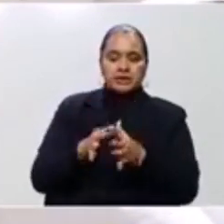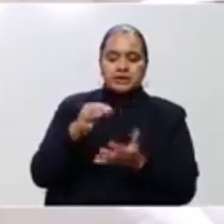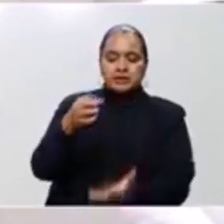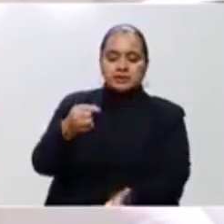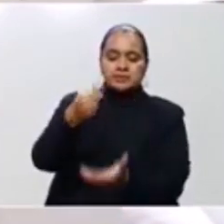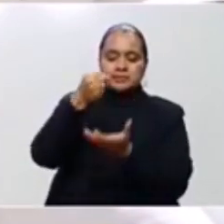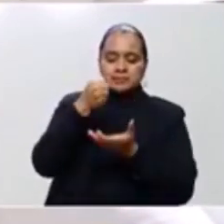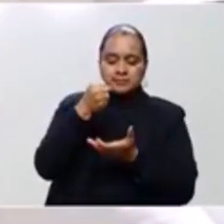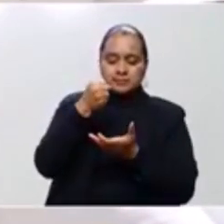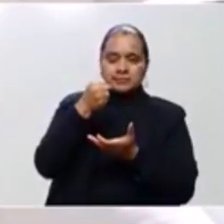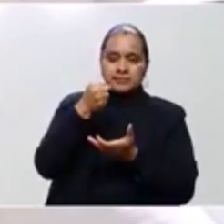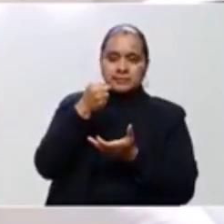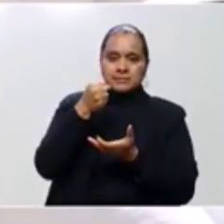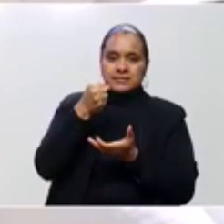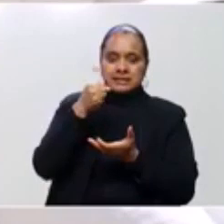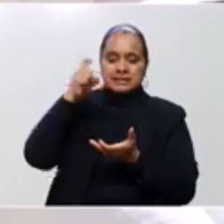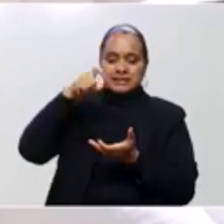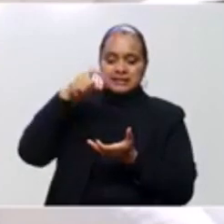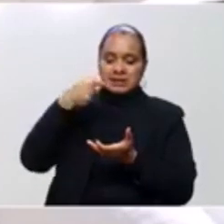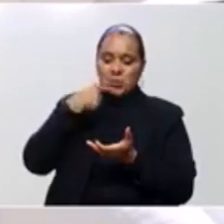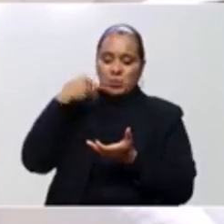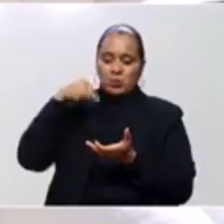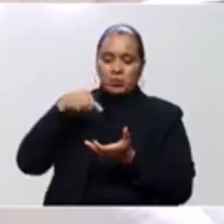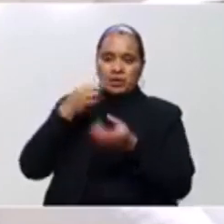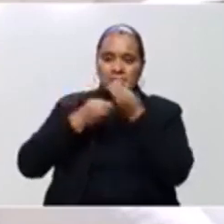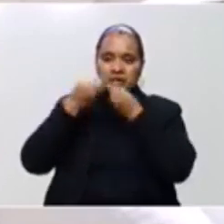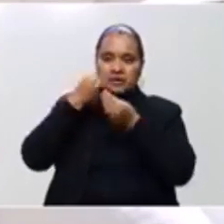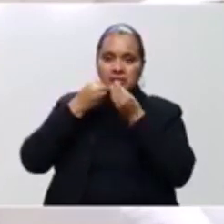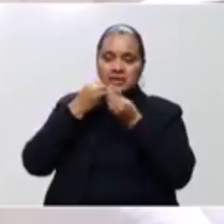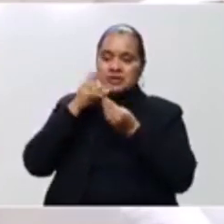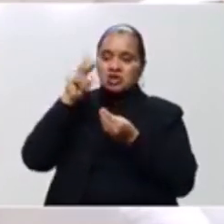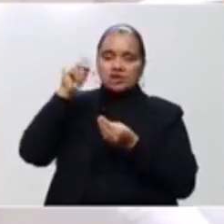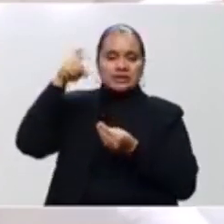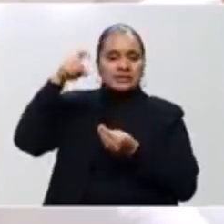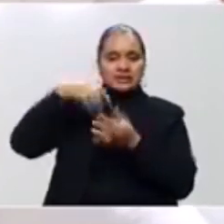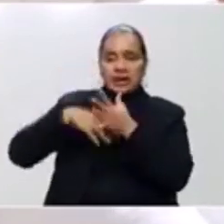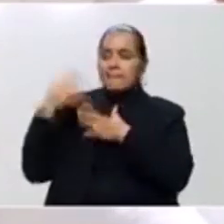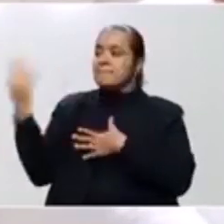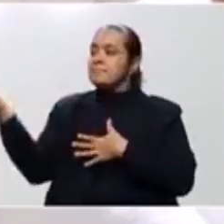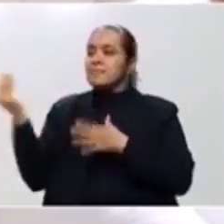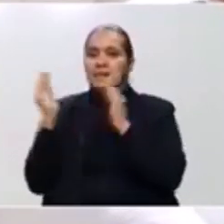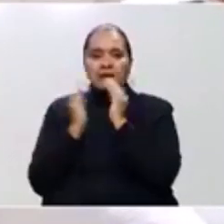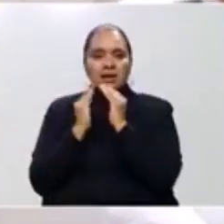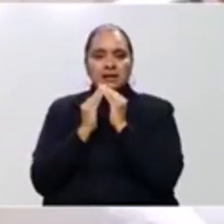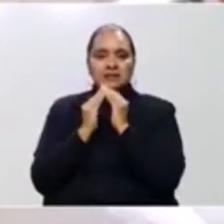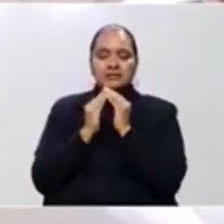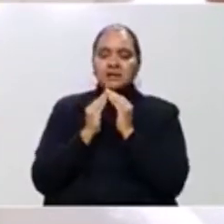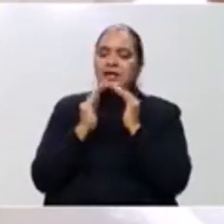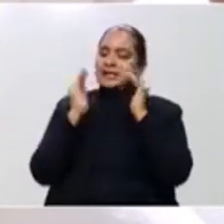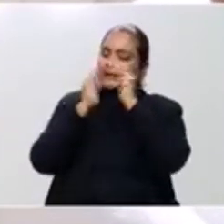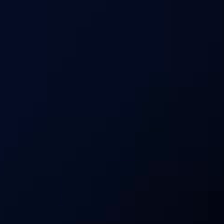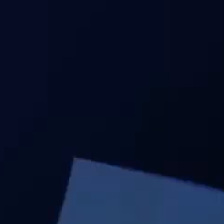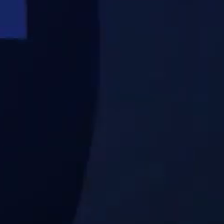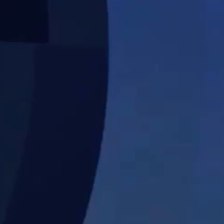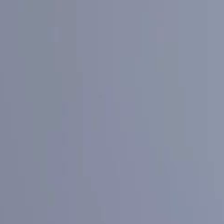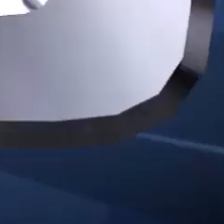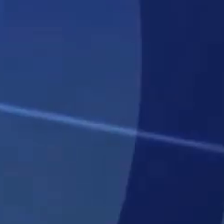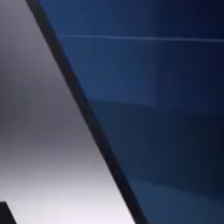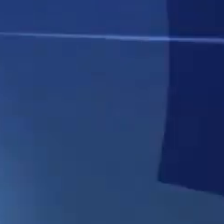no es necesario salir de la casa. Y en ese sentido repetimos lo que hemos venido diciendo, Honduras, quédate en casa.